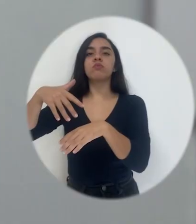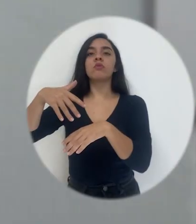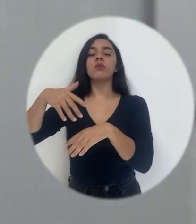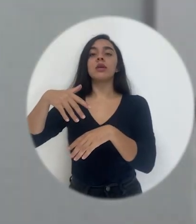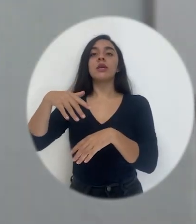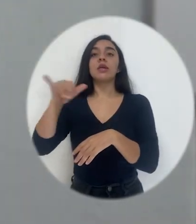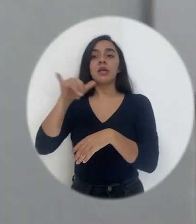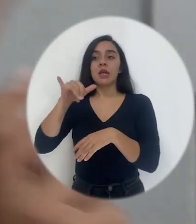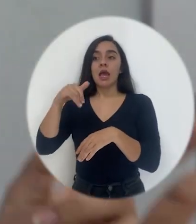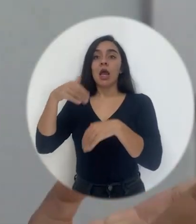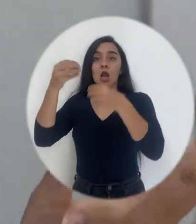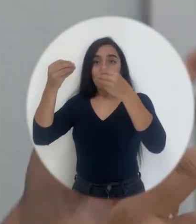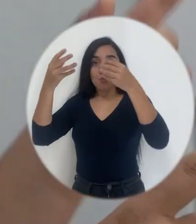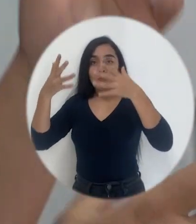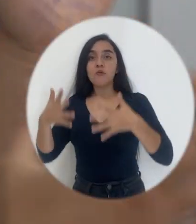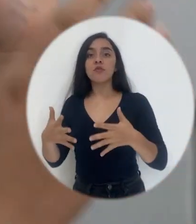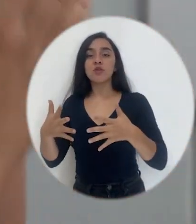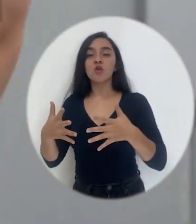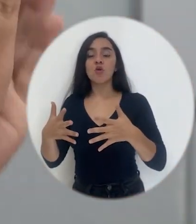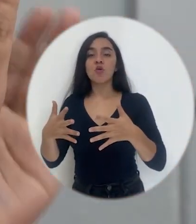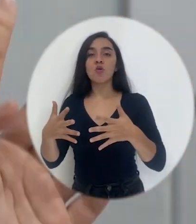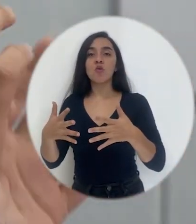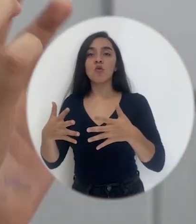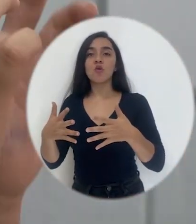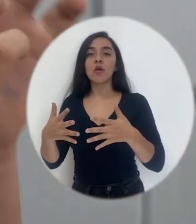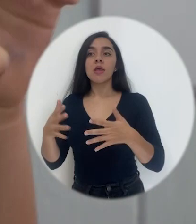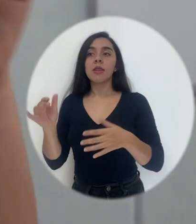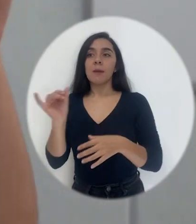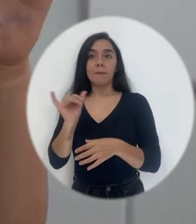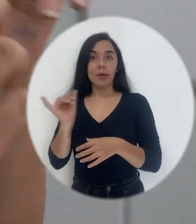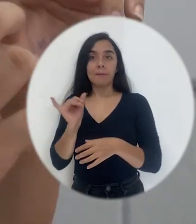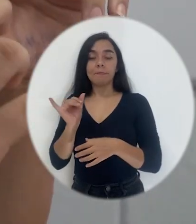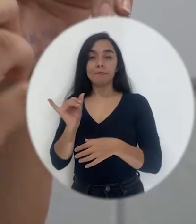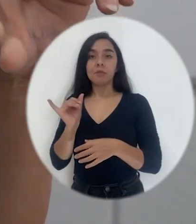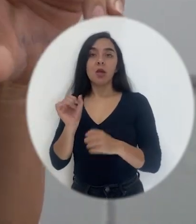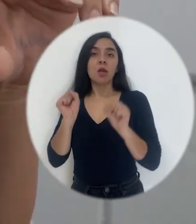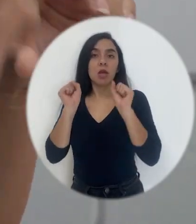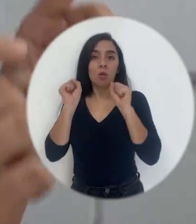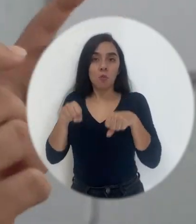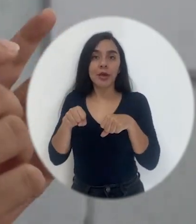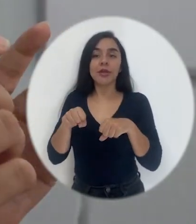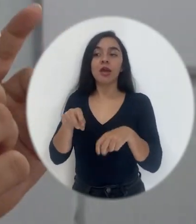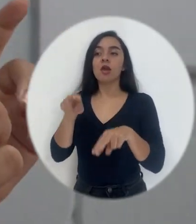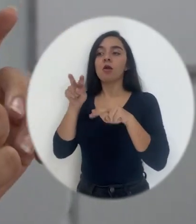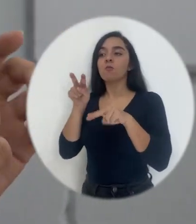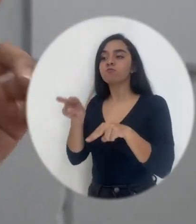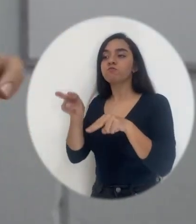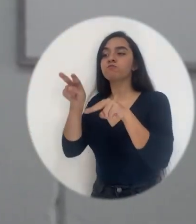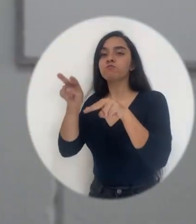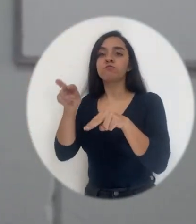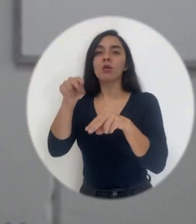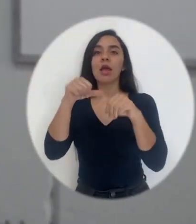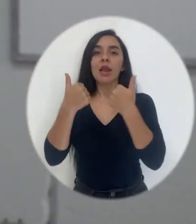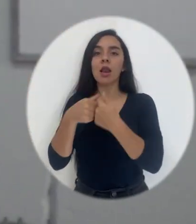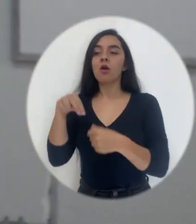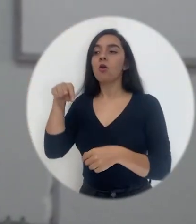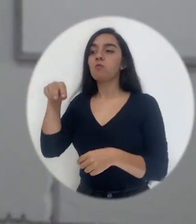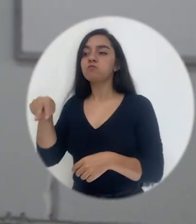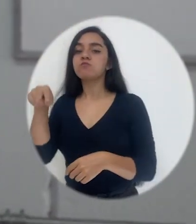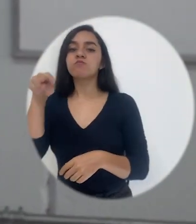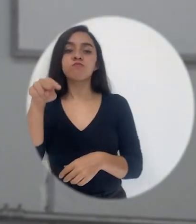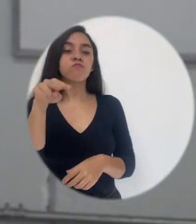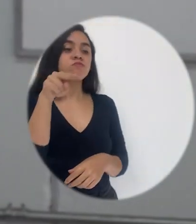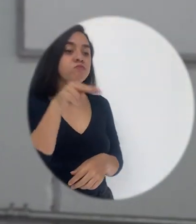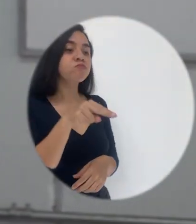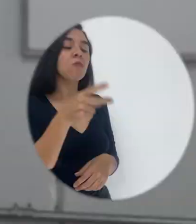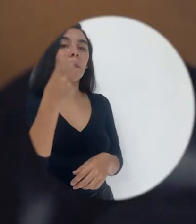después el docente aprovechándose de que puede ir por todo el grupo observando, puede ver